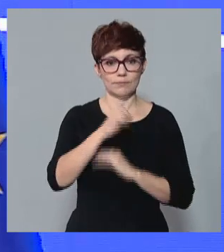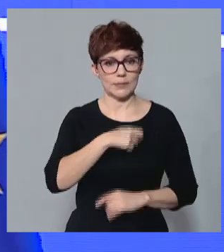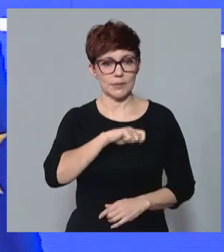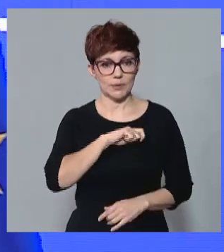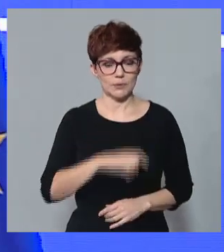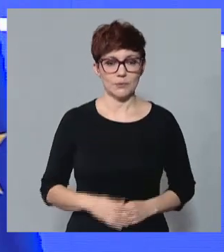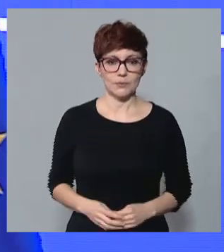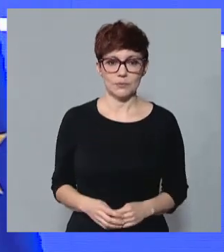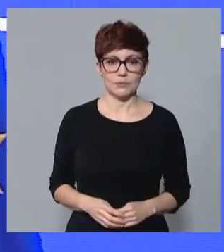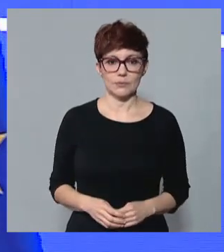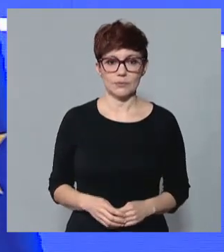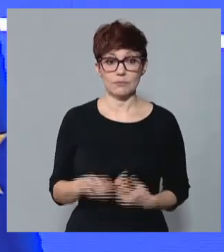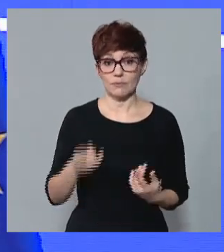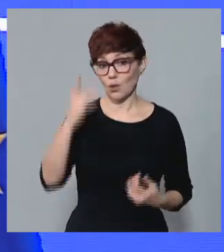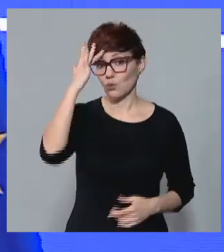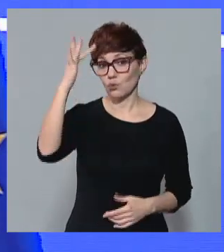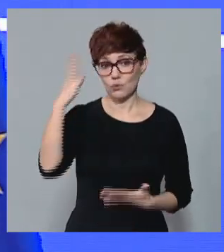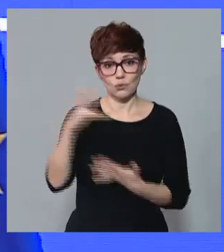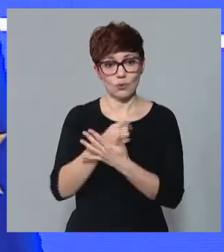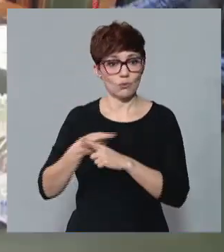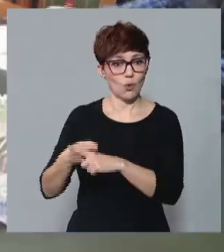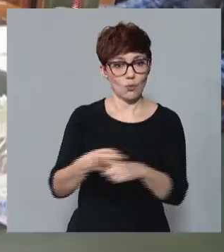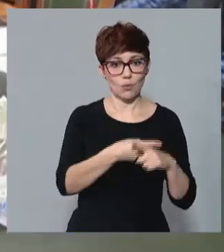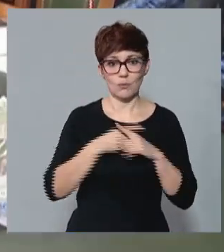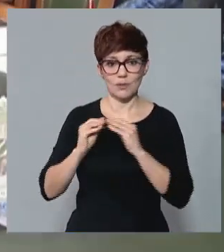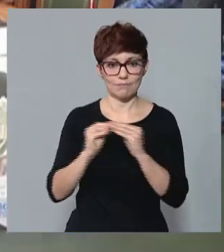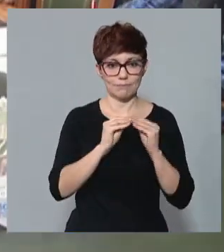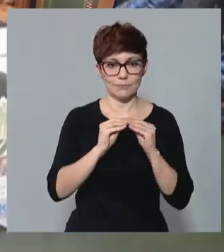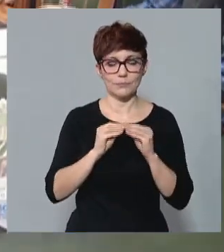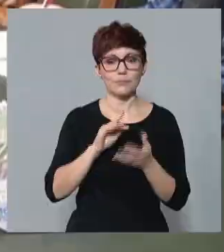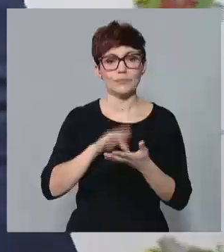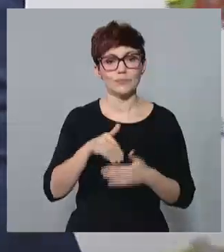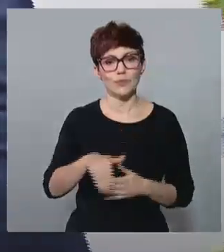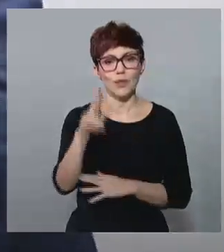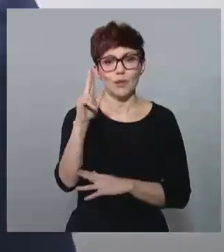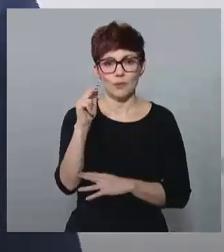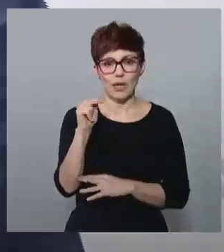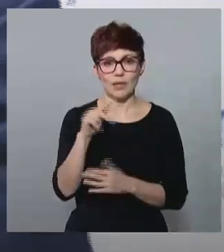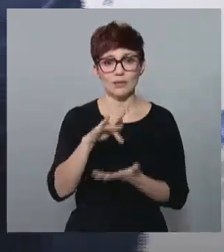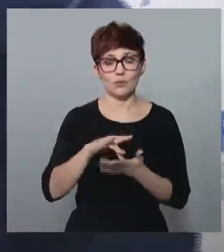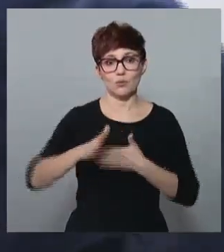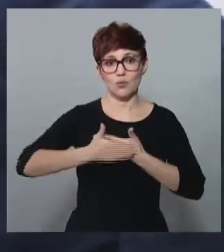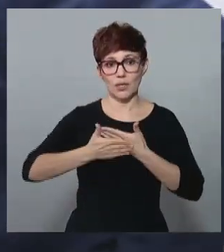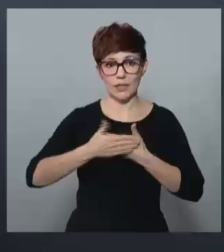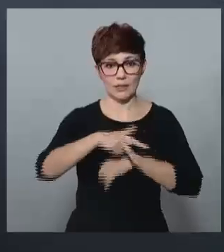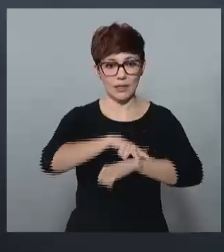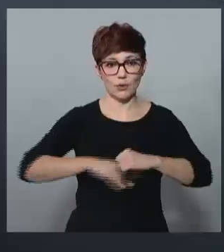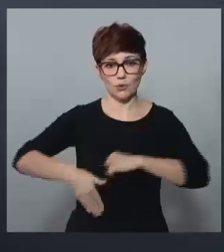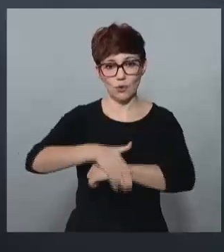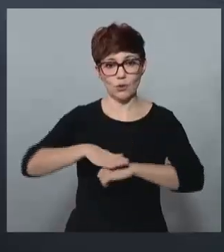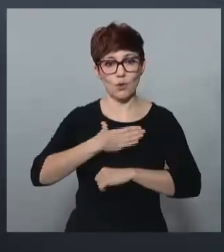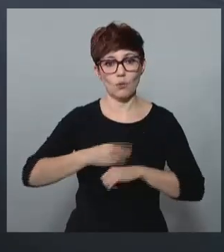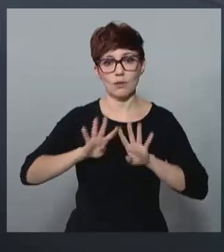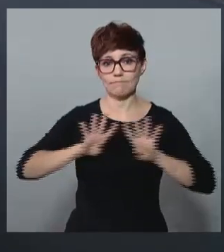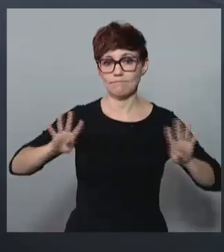Ese es el sueño que todos compartimos. El próximo viernes, a las puertas de la delegación del gobierno en Murcia, será la primera